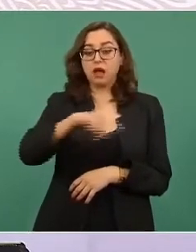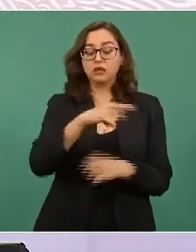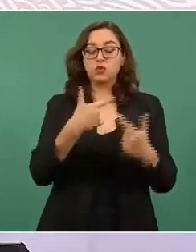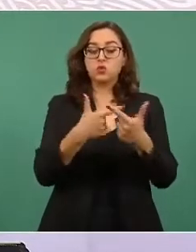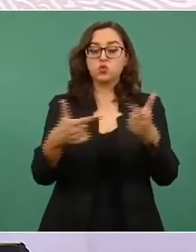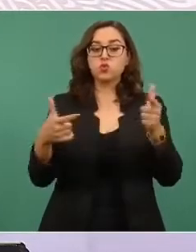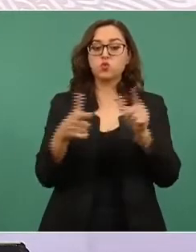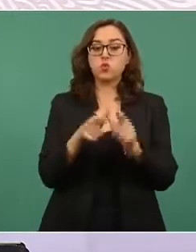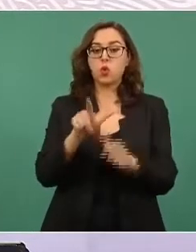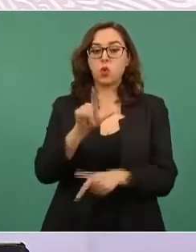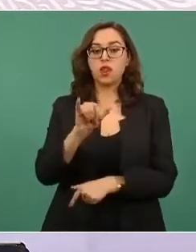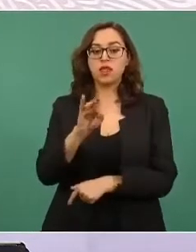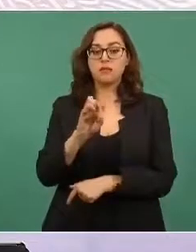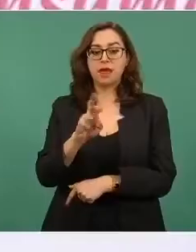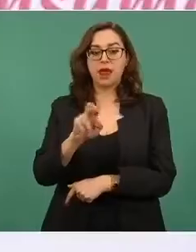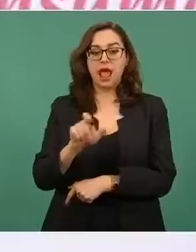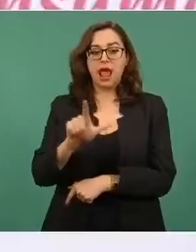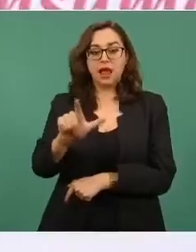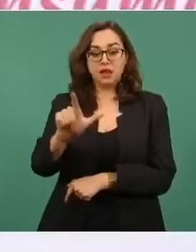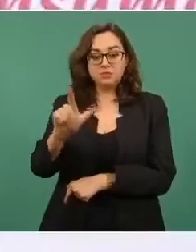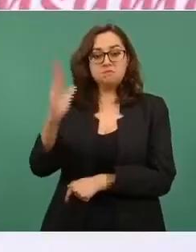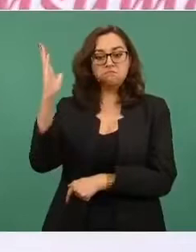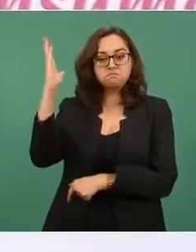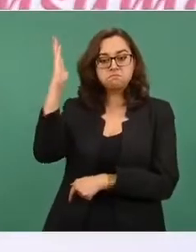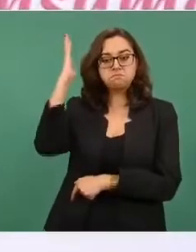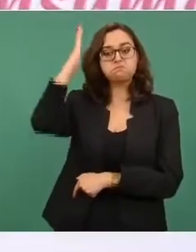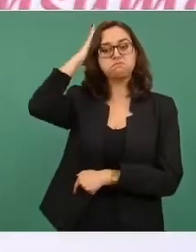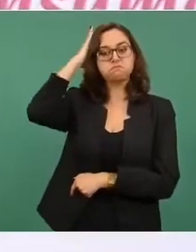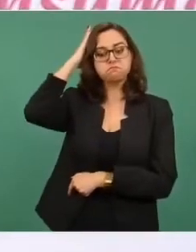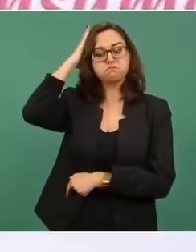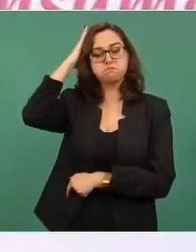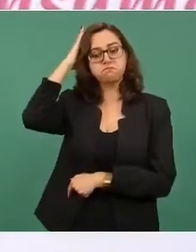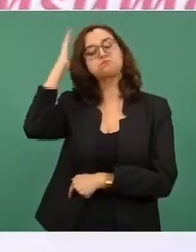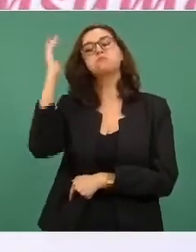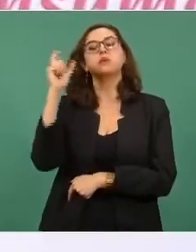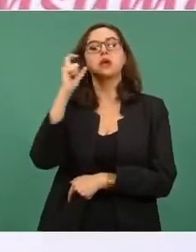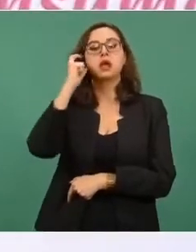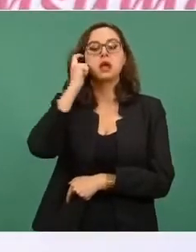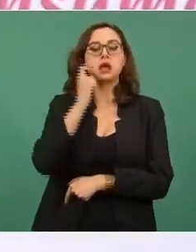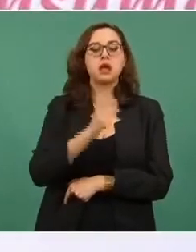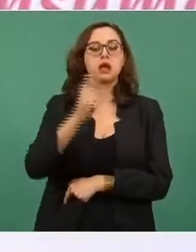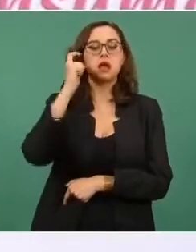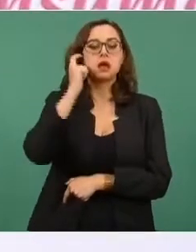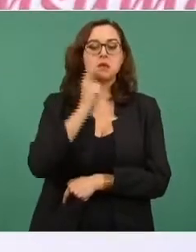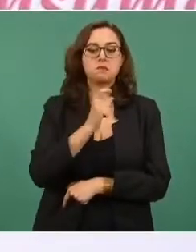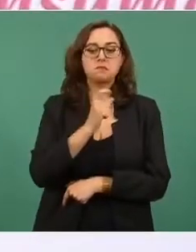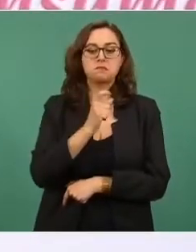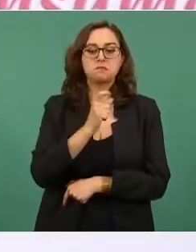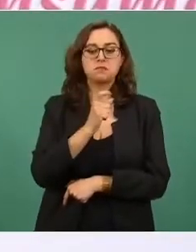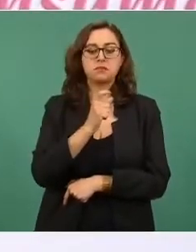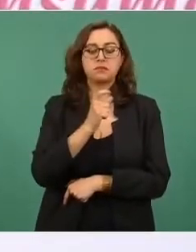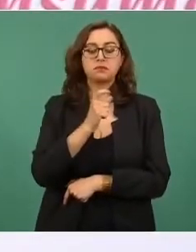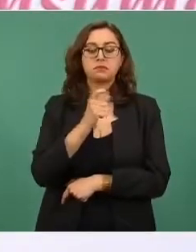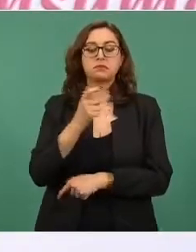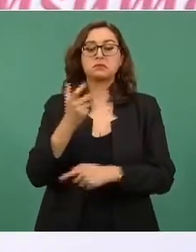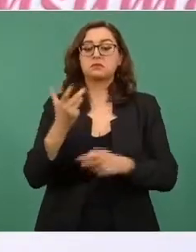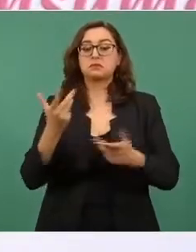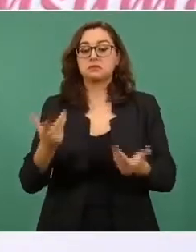encabezados por Vicente Guerrero, quienes ni siquiera